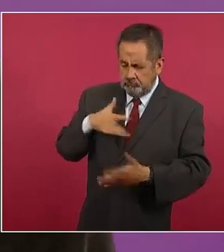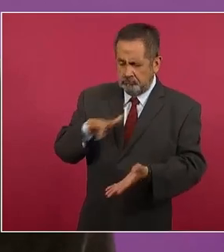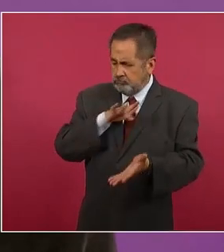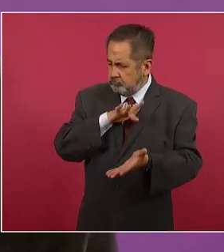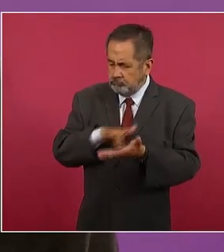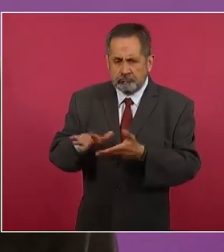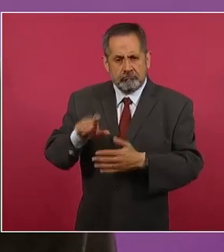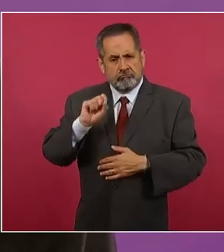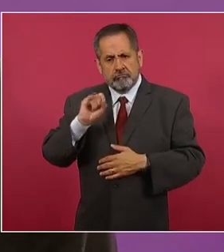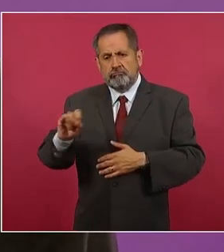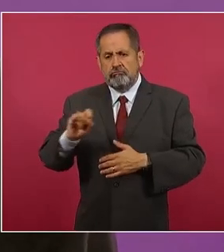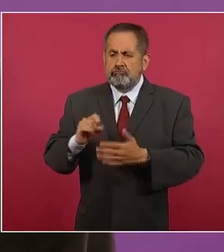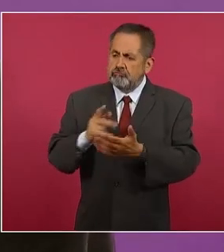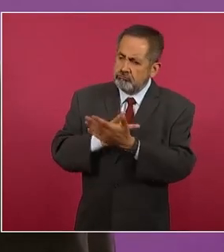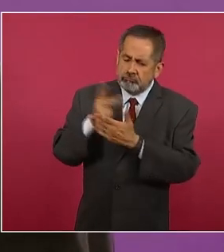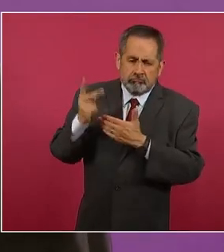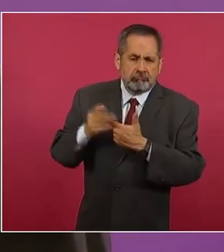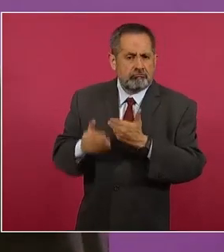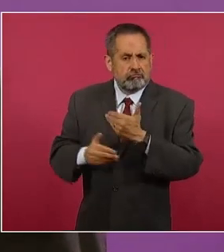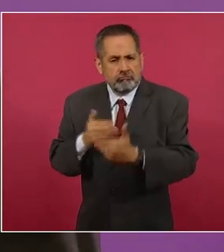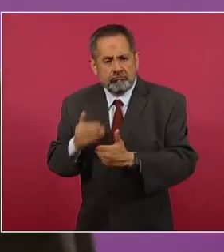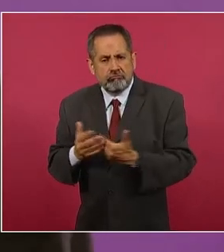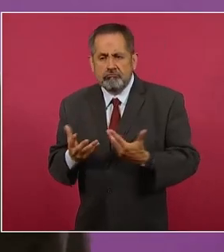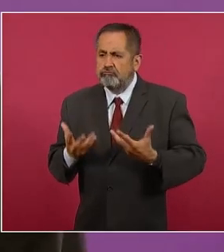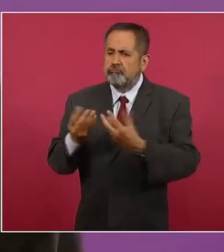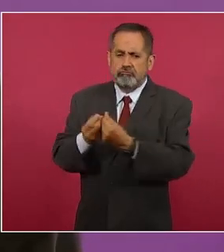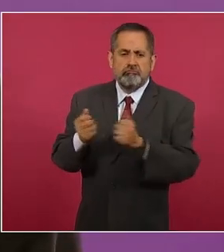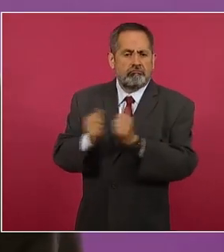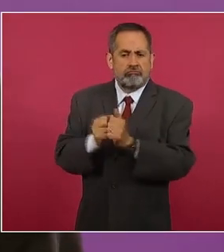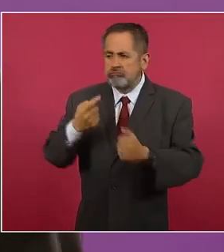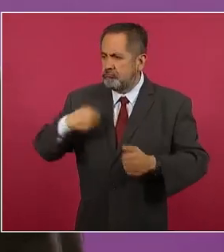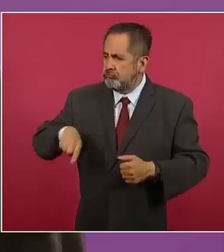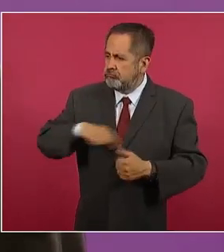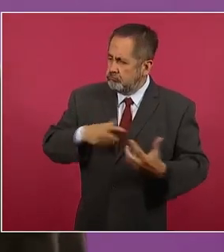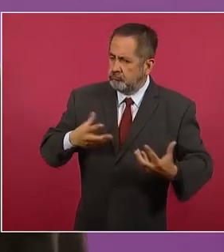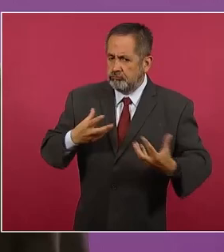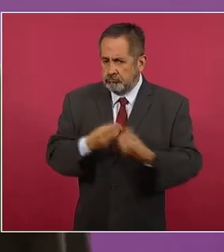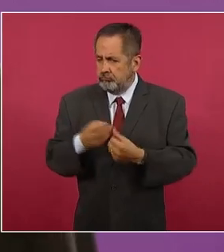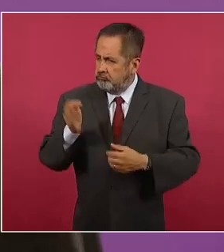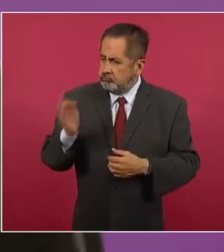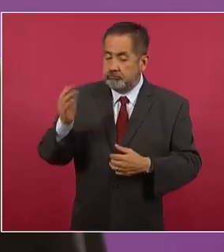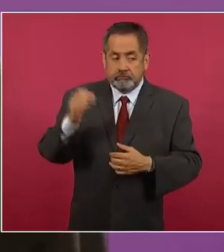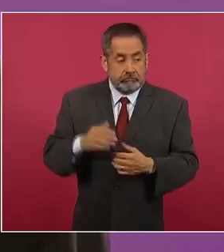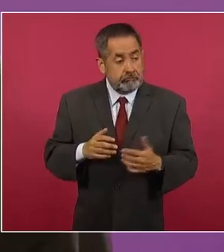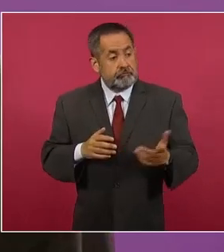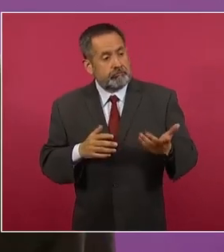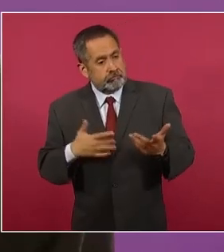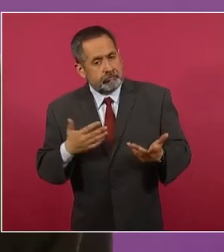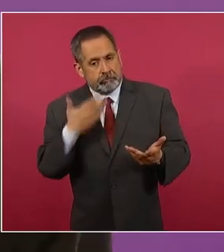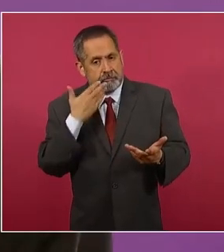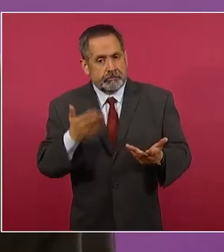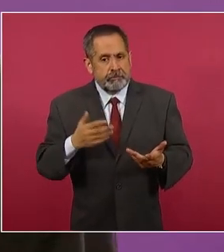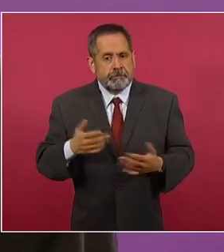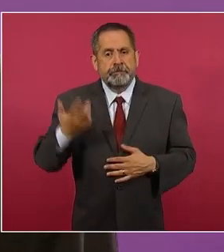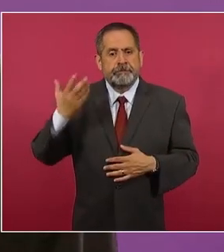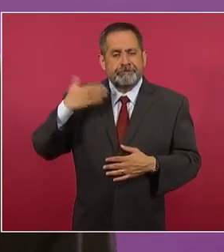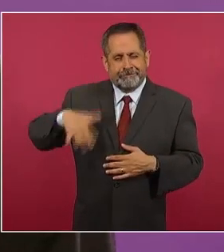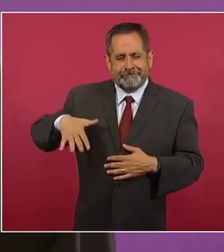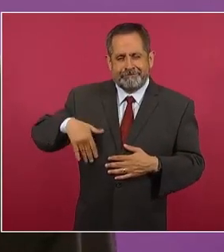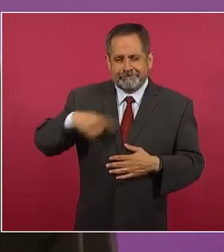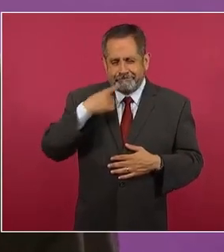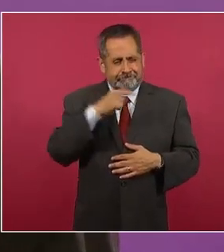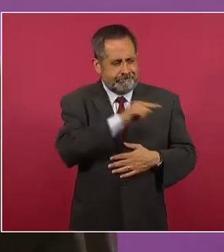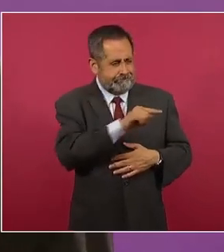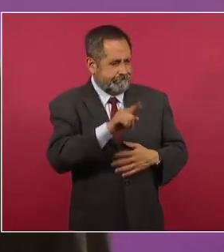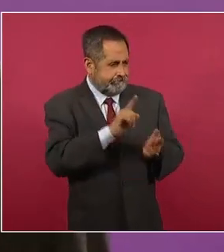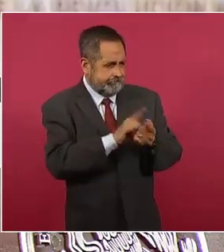a este programa, en el cual estaríamos actuando conjuntamente nosotros en los sectores que ya se mencionaron